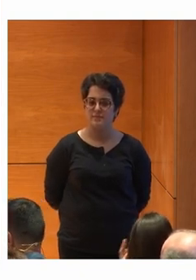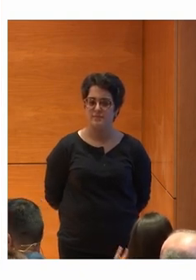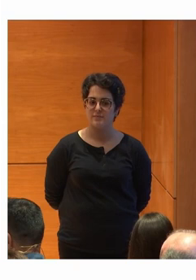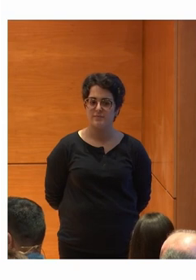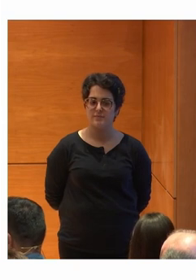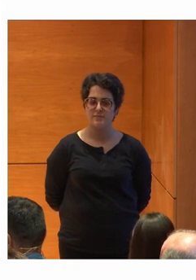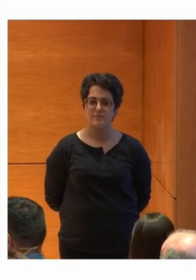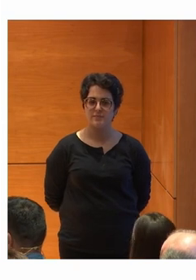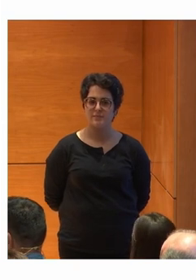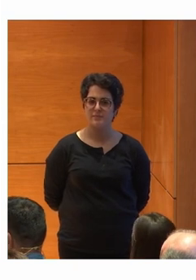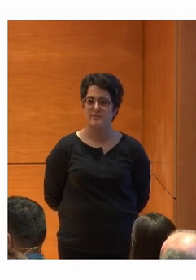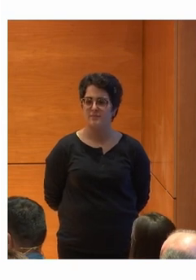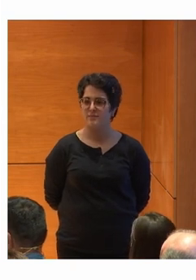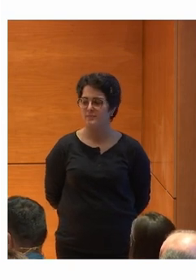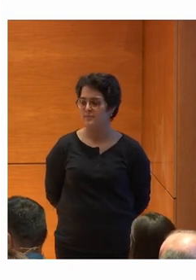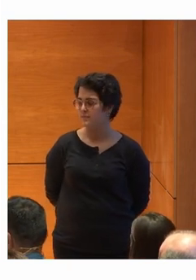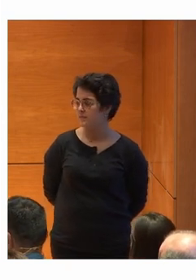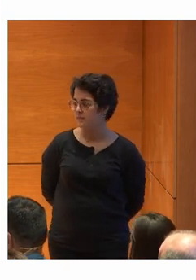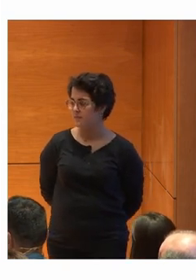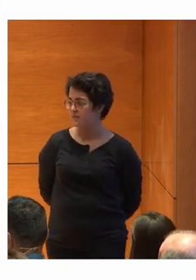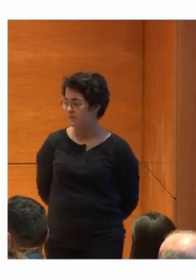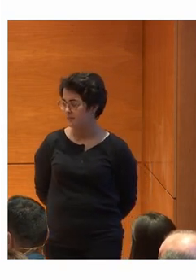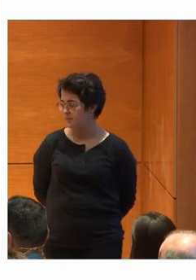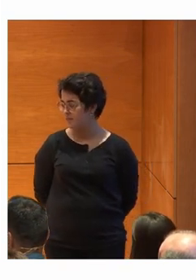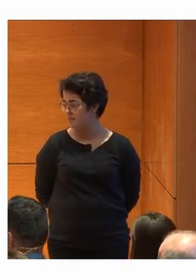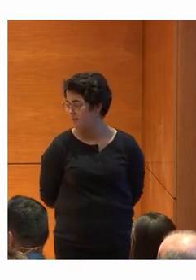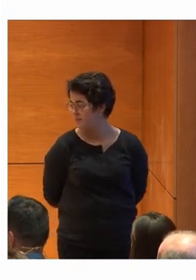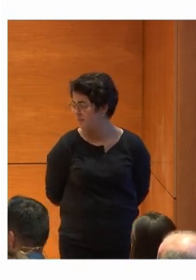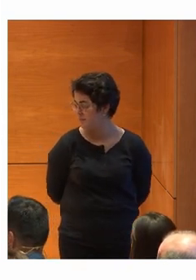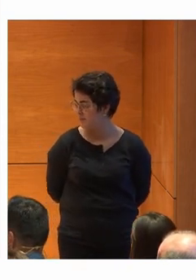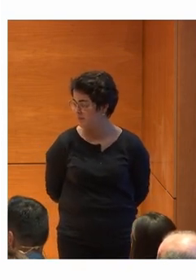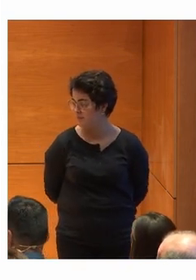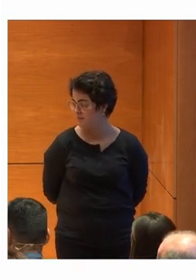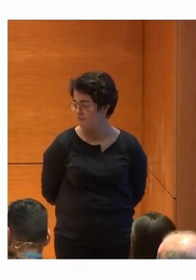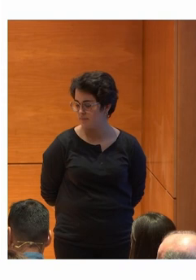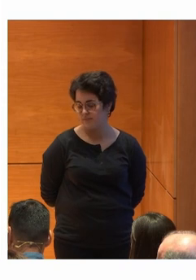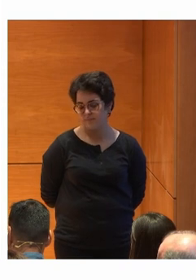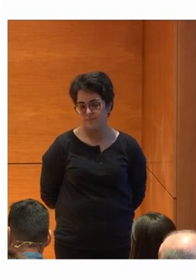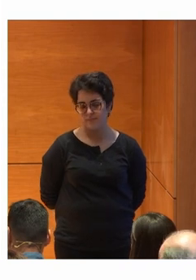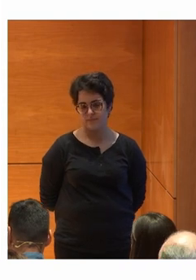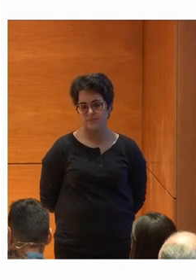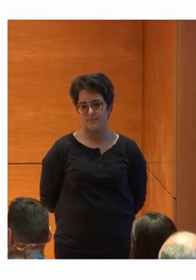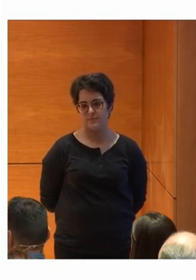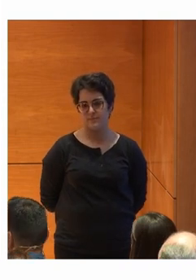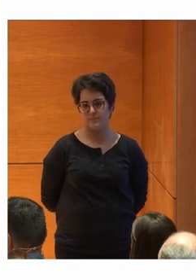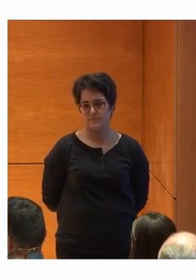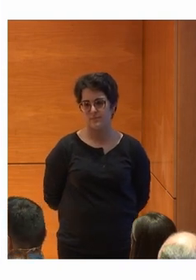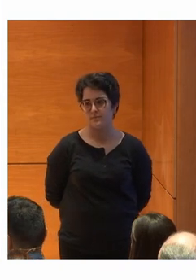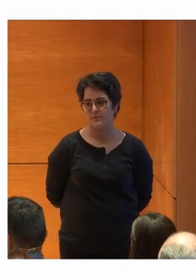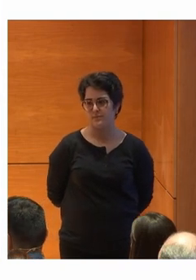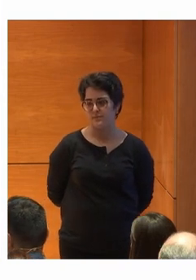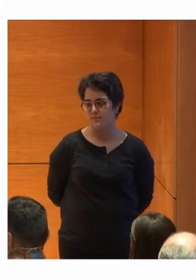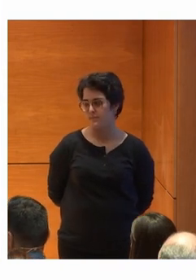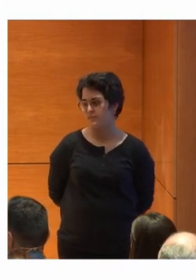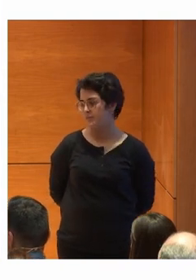Y no sé Cómo localizarlo Quiero que tú Te pongas En contacto Con él Y se lo diga Por si tiene que